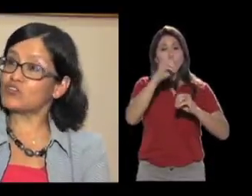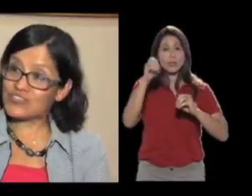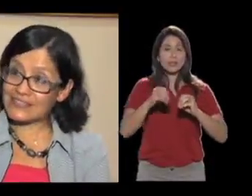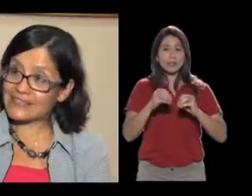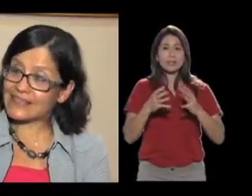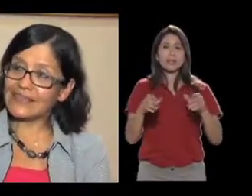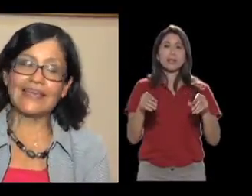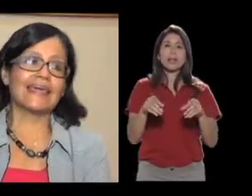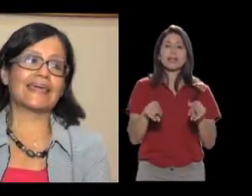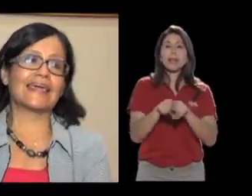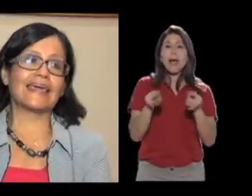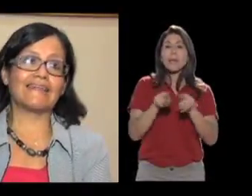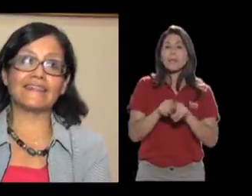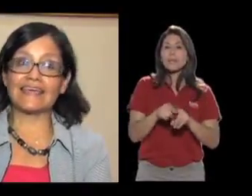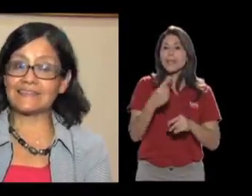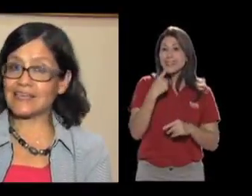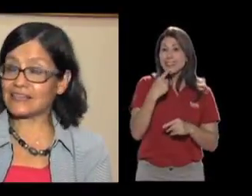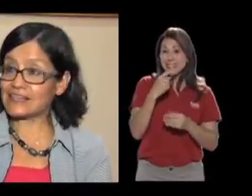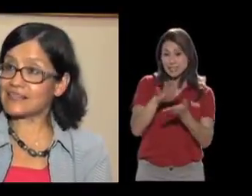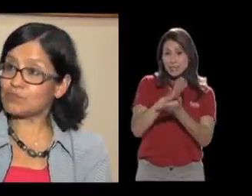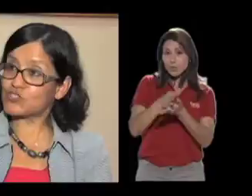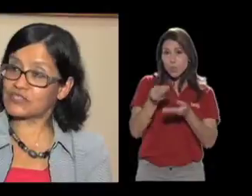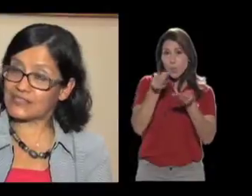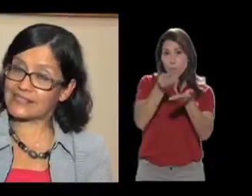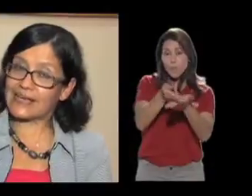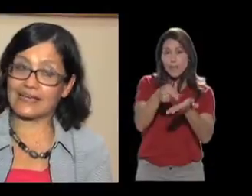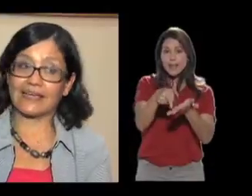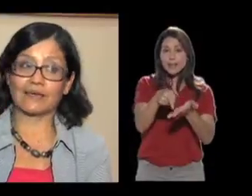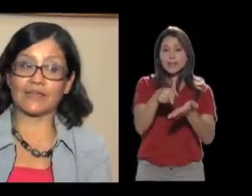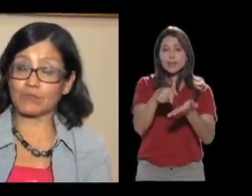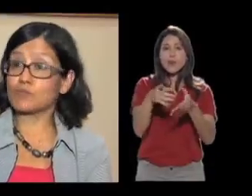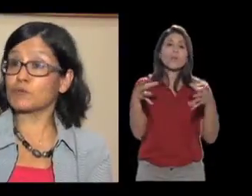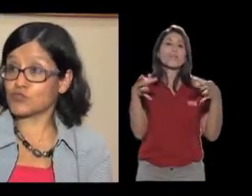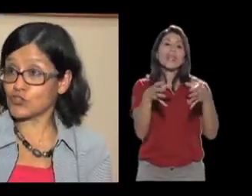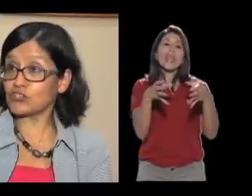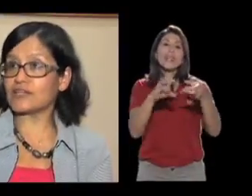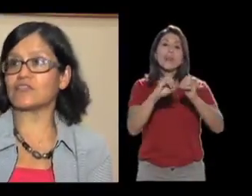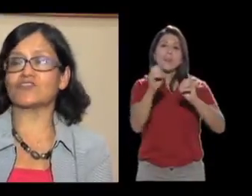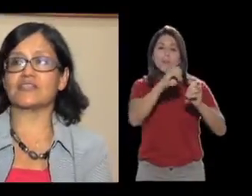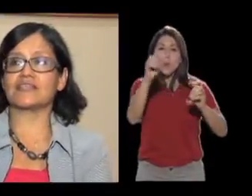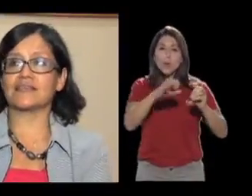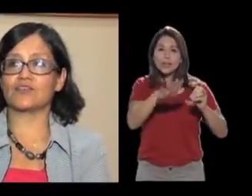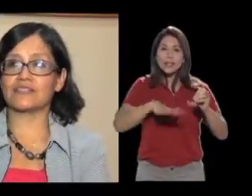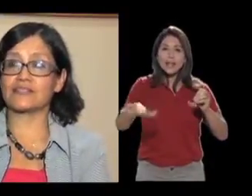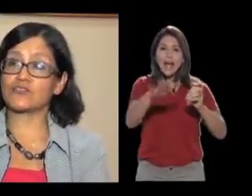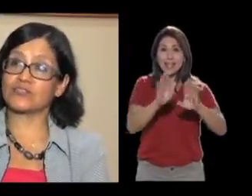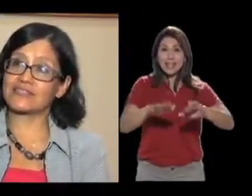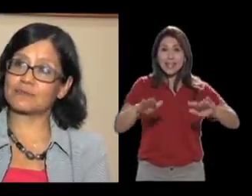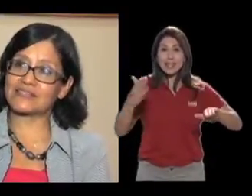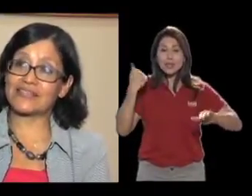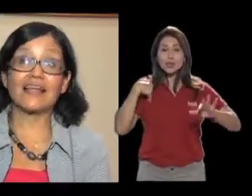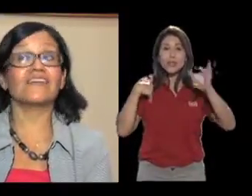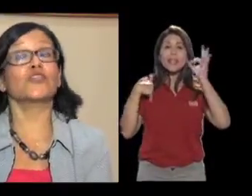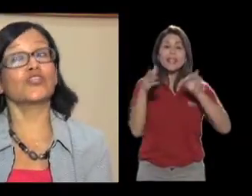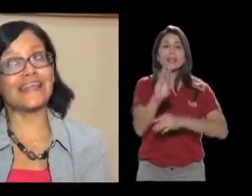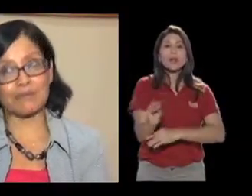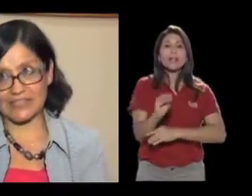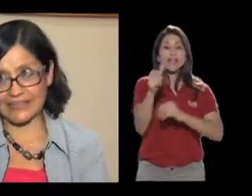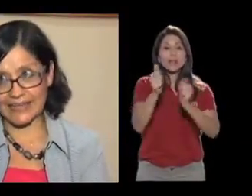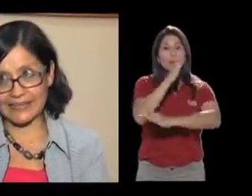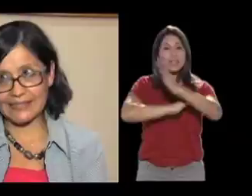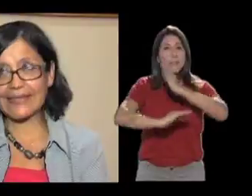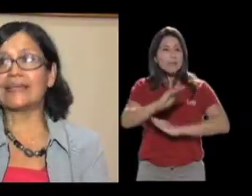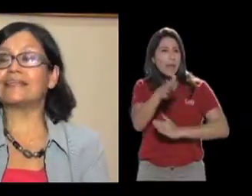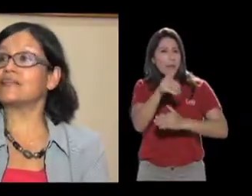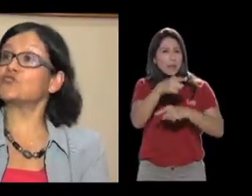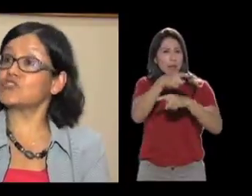también nos dice que de esa proporción de niños y niñas y adolescentes con discapacidad, alrededor de la